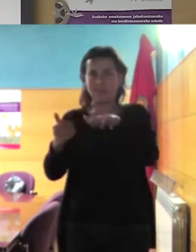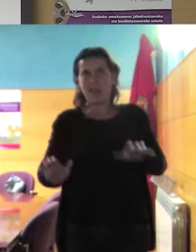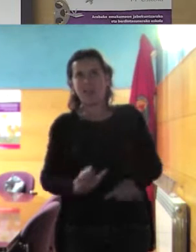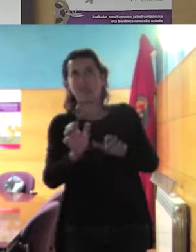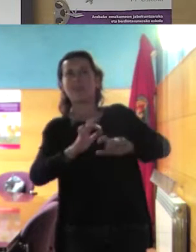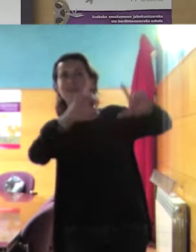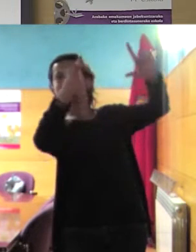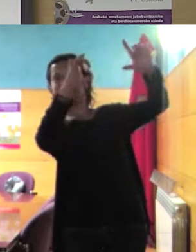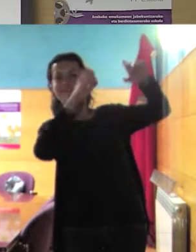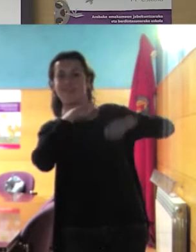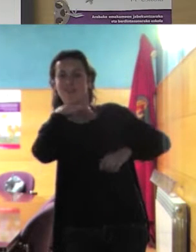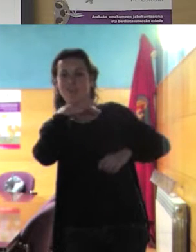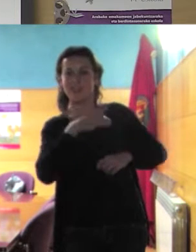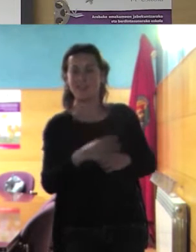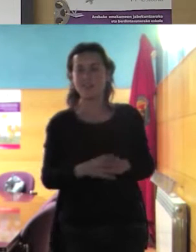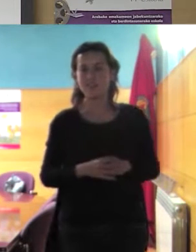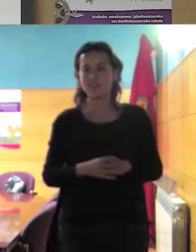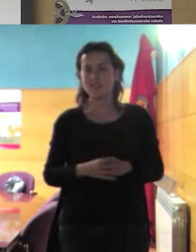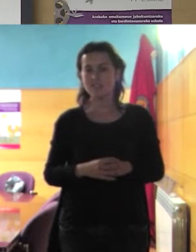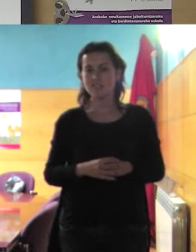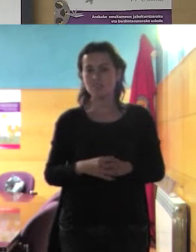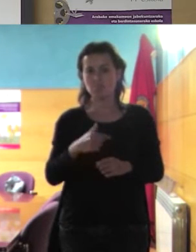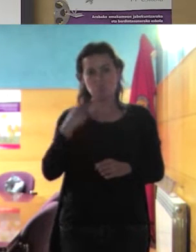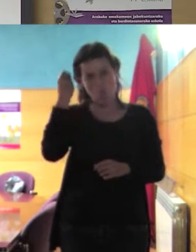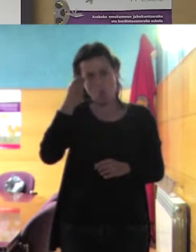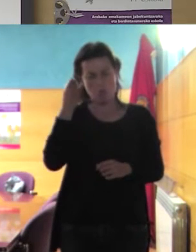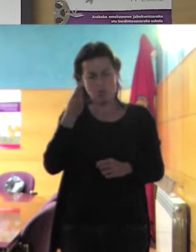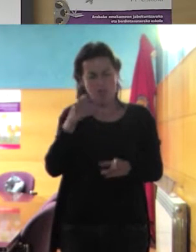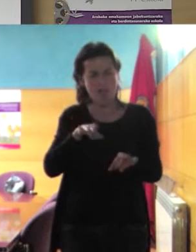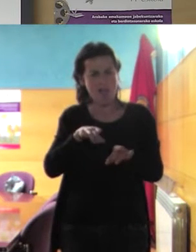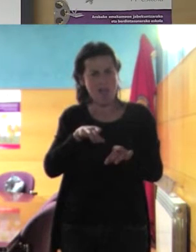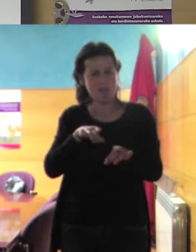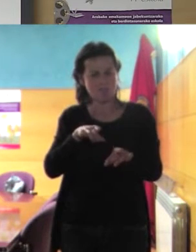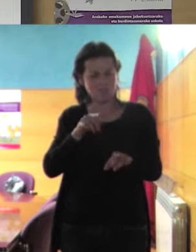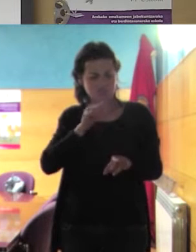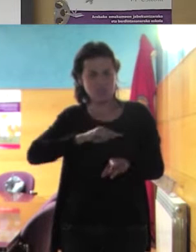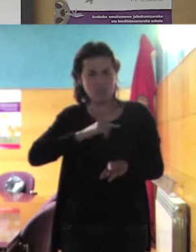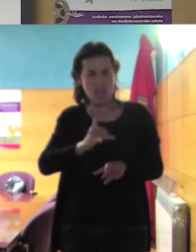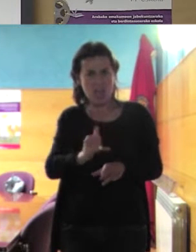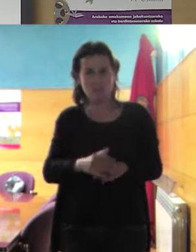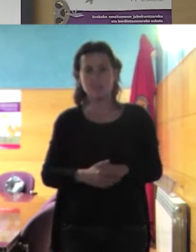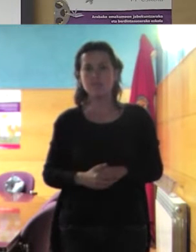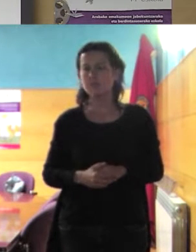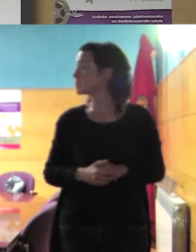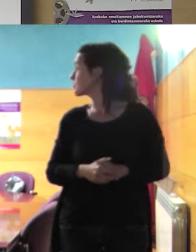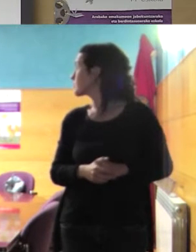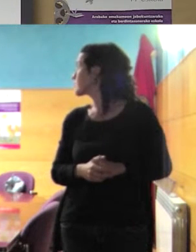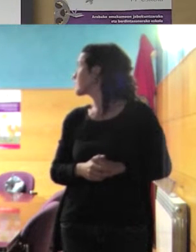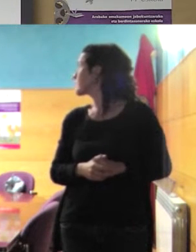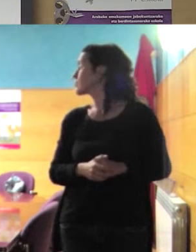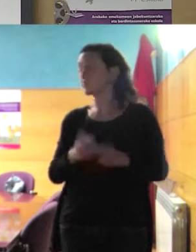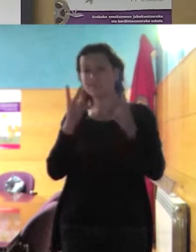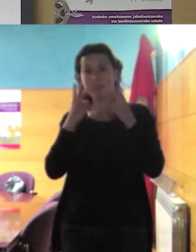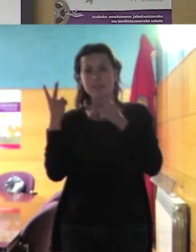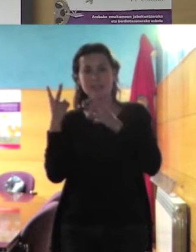que bueno pues que que tienen criterio ¿no? esta otra lleva algo en la cabeza pero no es